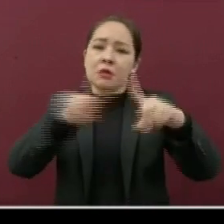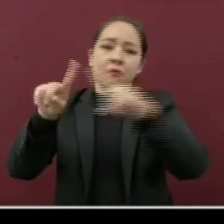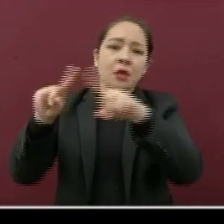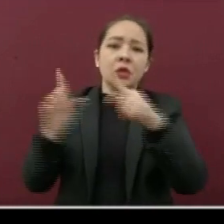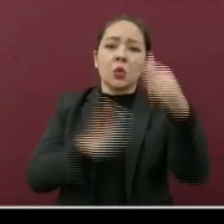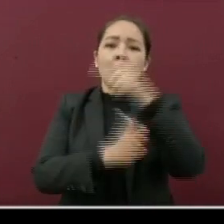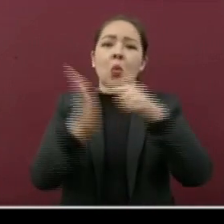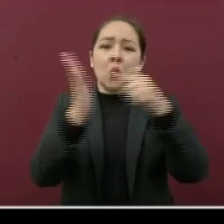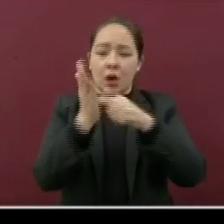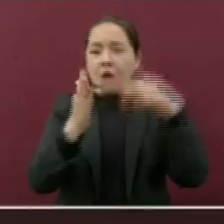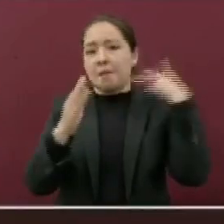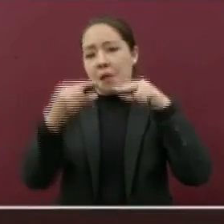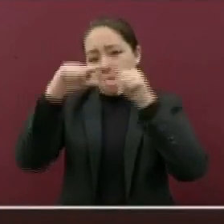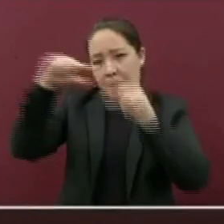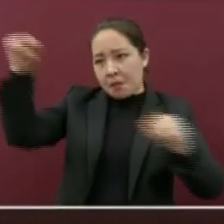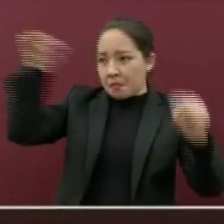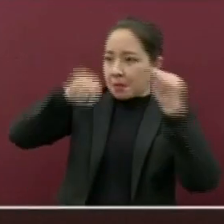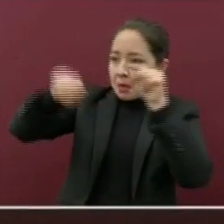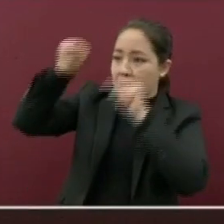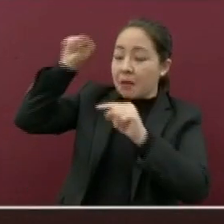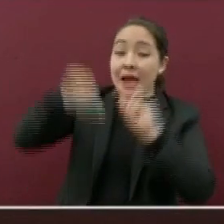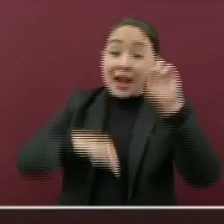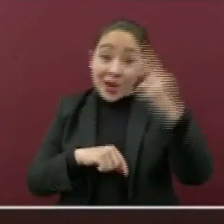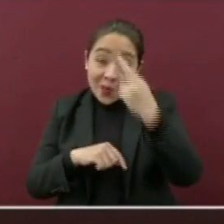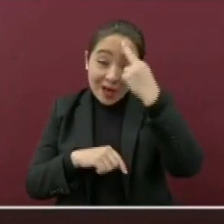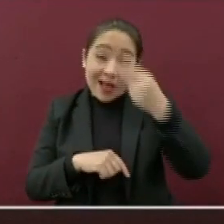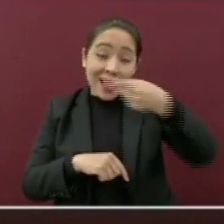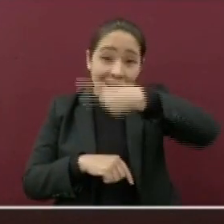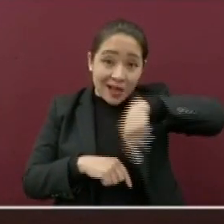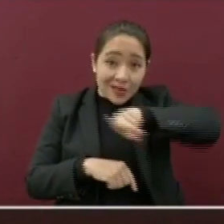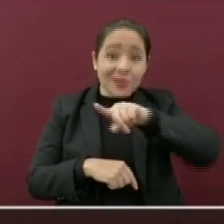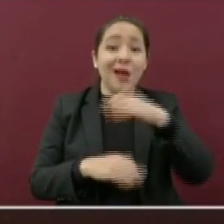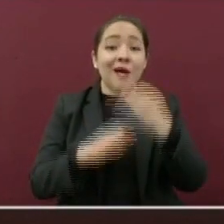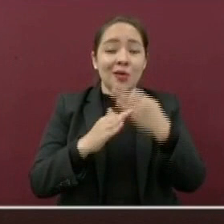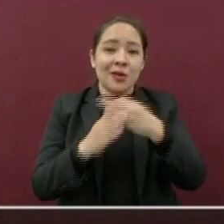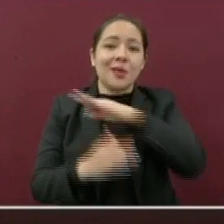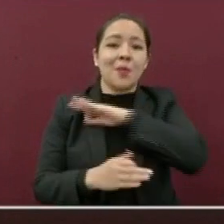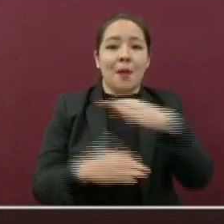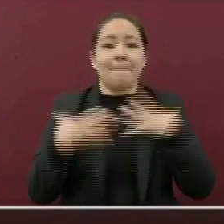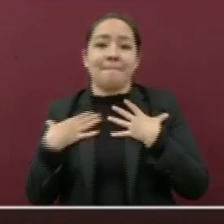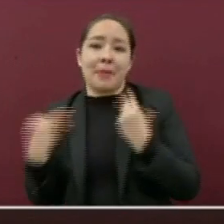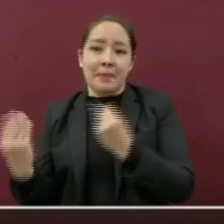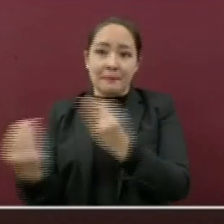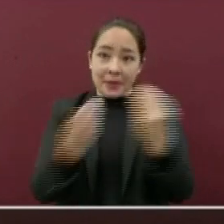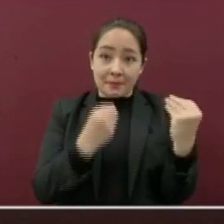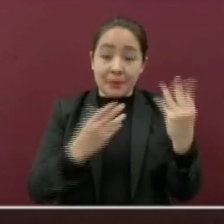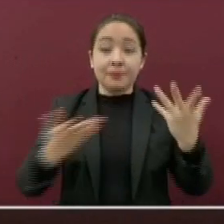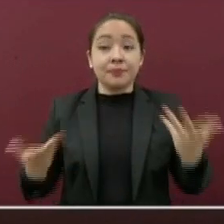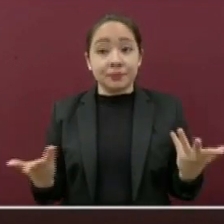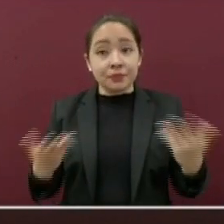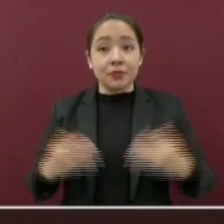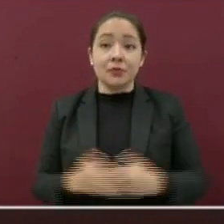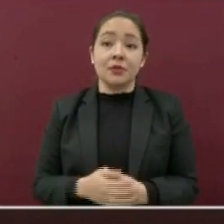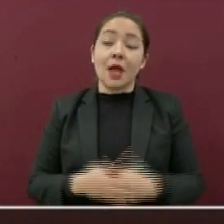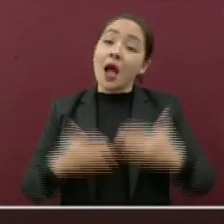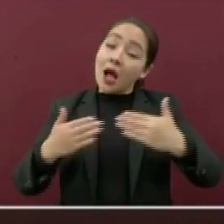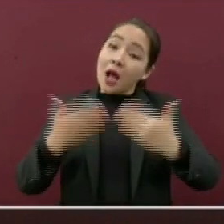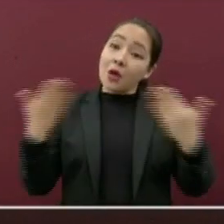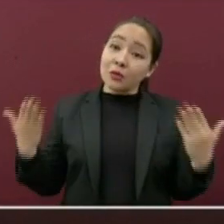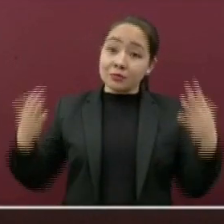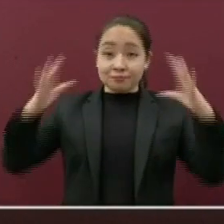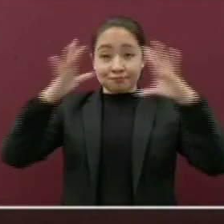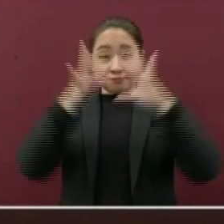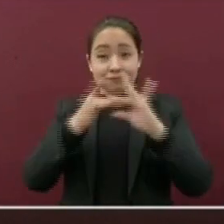municipios del estado. Recuerden, son los que pueden transmitir la enfermedad a otras personas. Ahora les muestro los